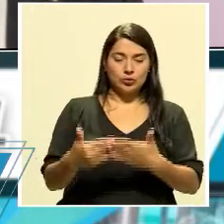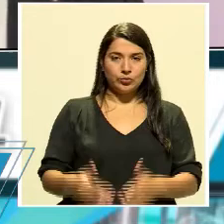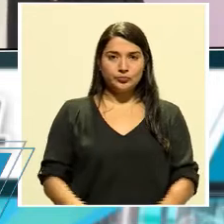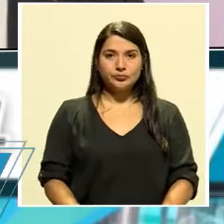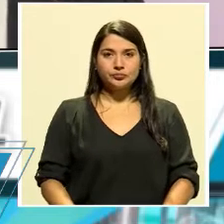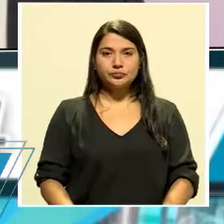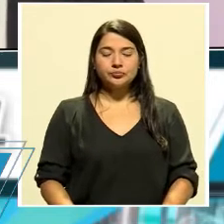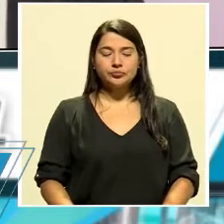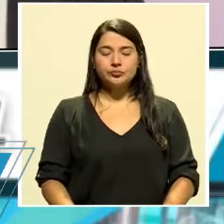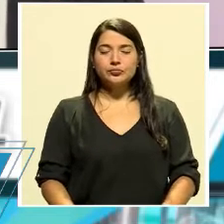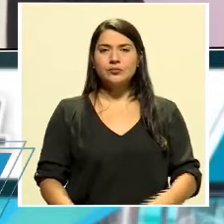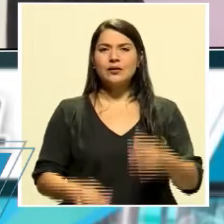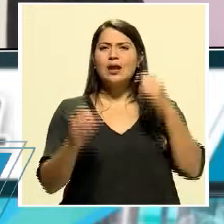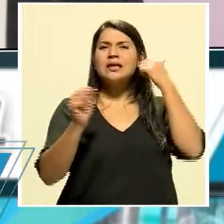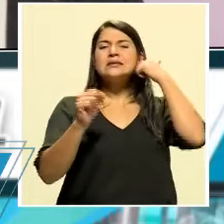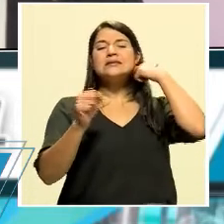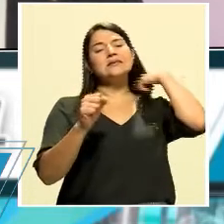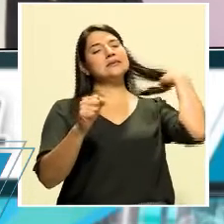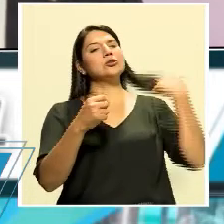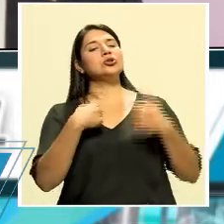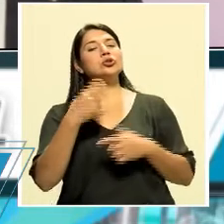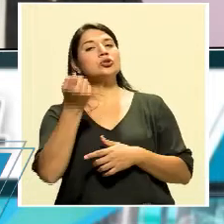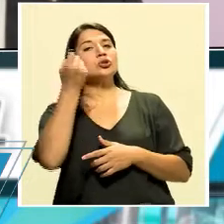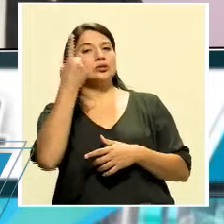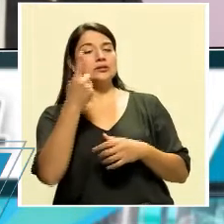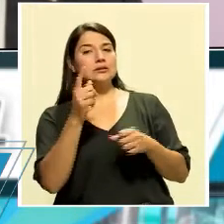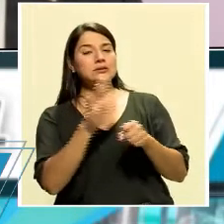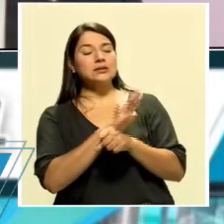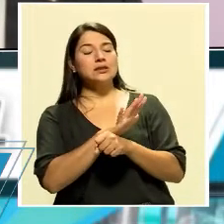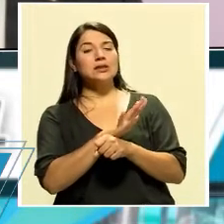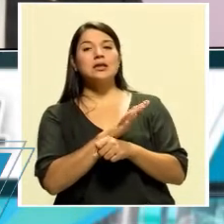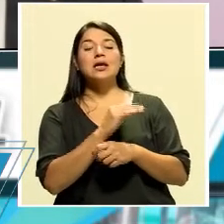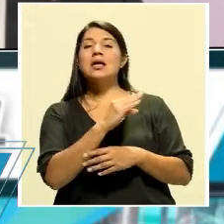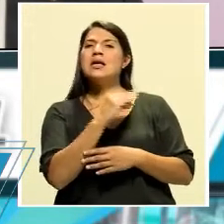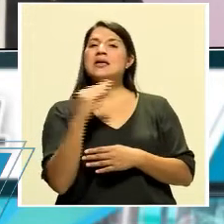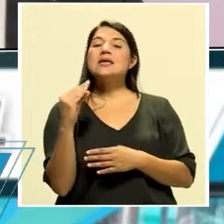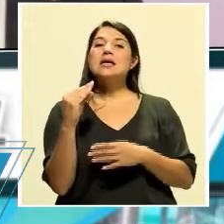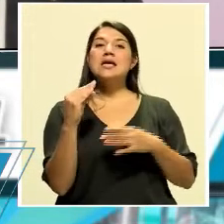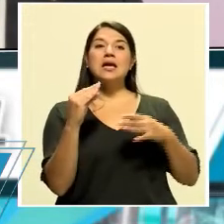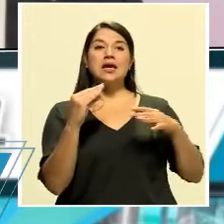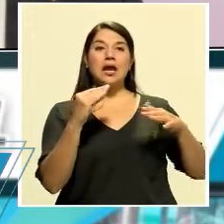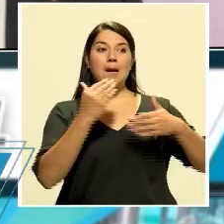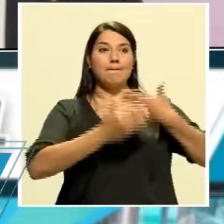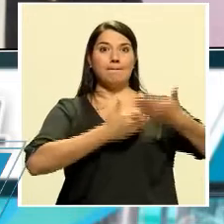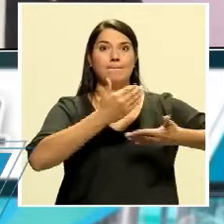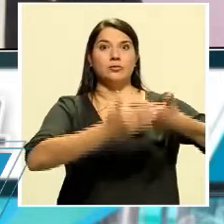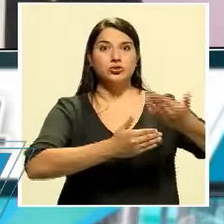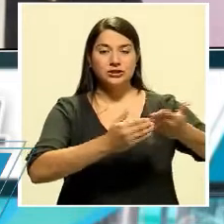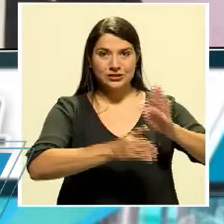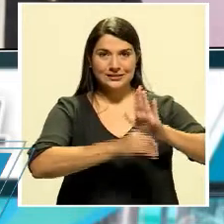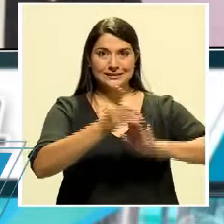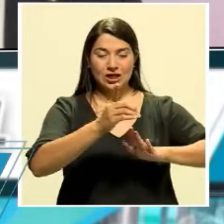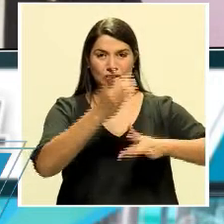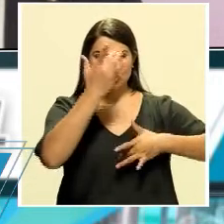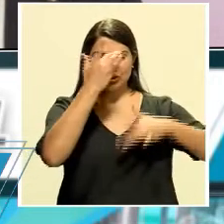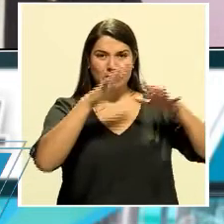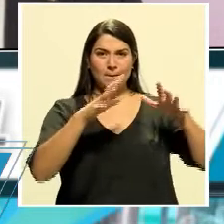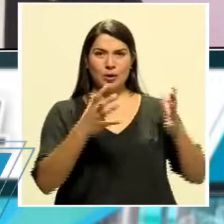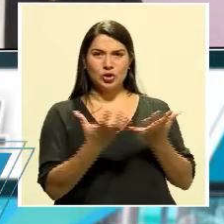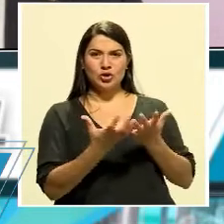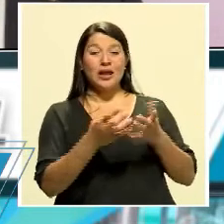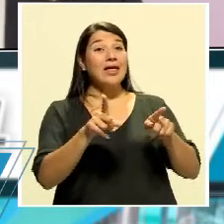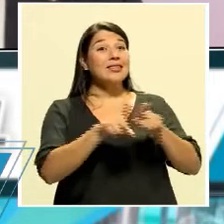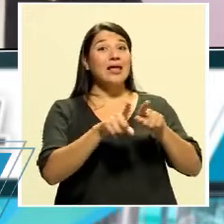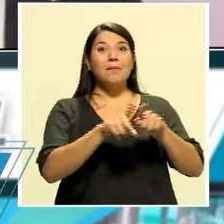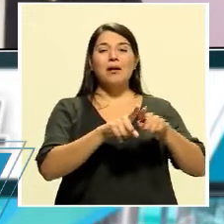Sí, es completamente comprensible y la dinámica de la pandemia además varía